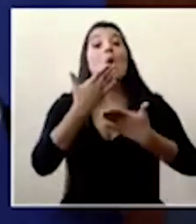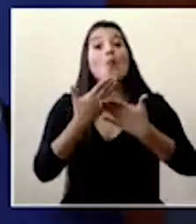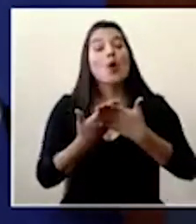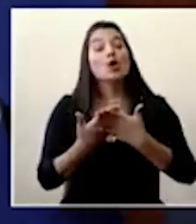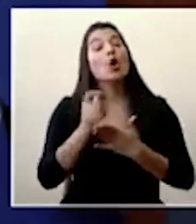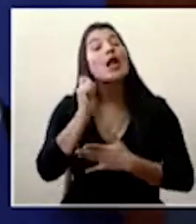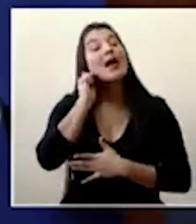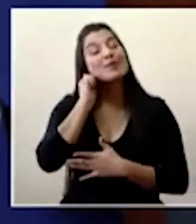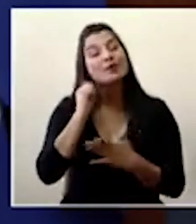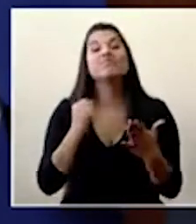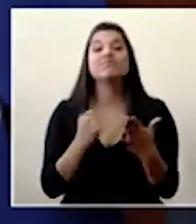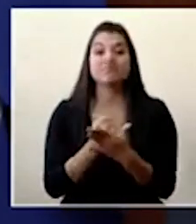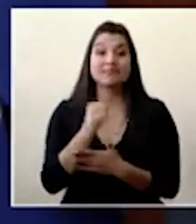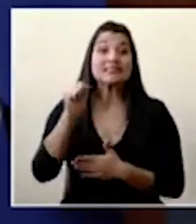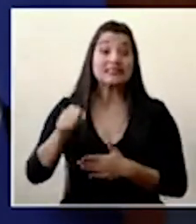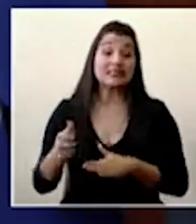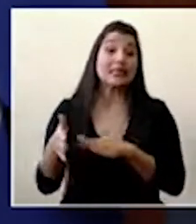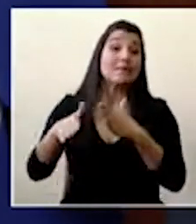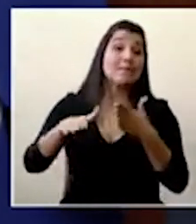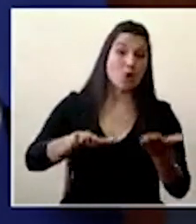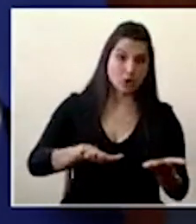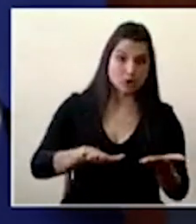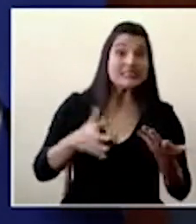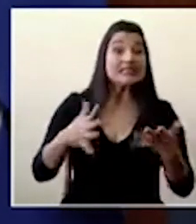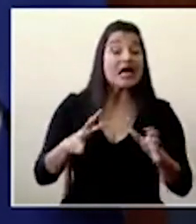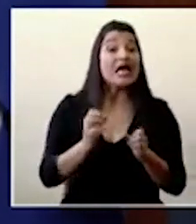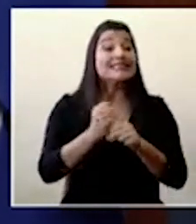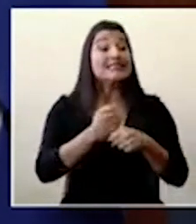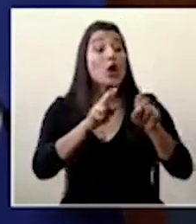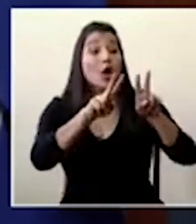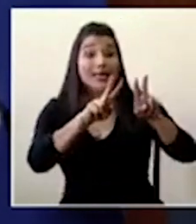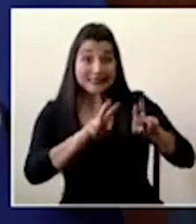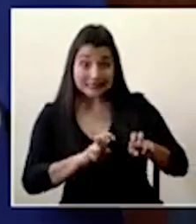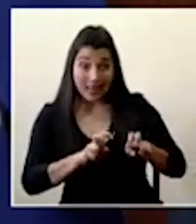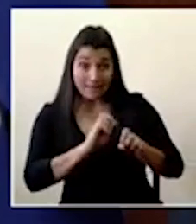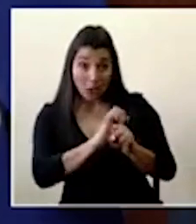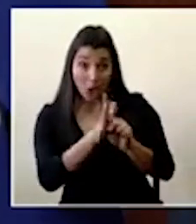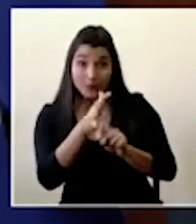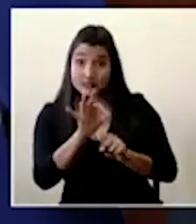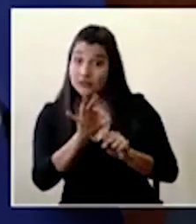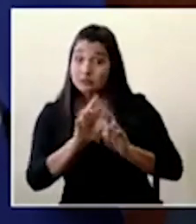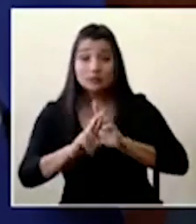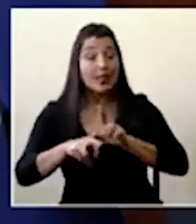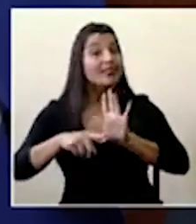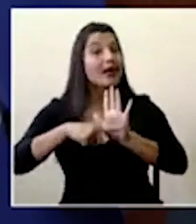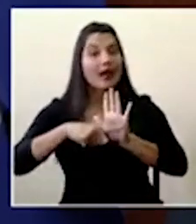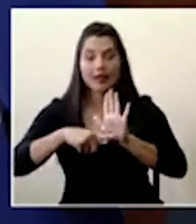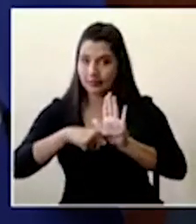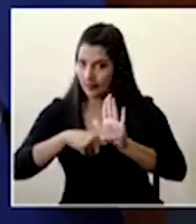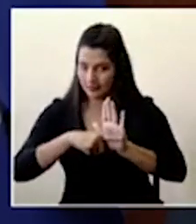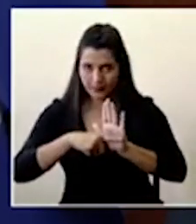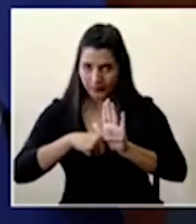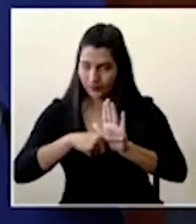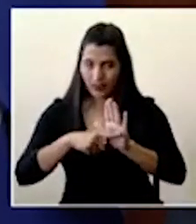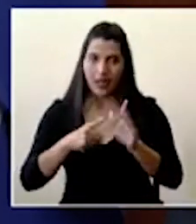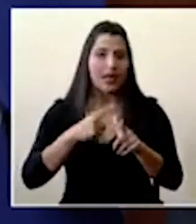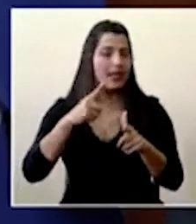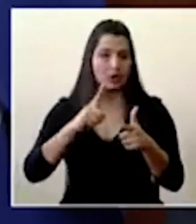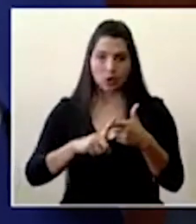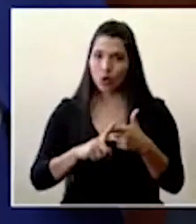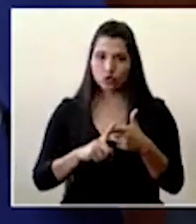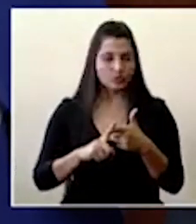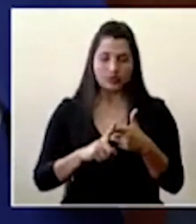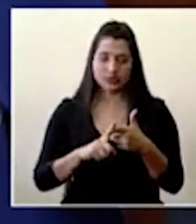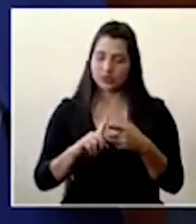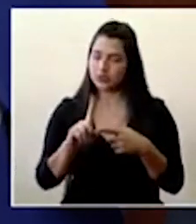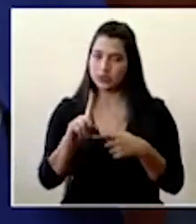desafortunadamente falleció salió negativa en la prueba del COVID-19 así que ese caso